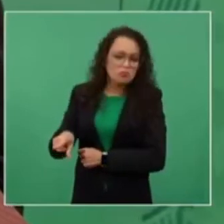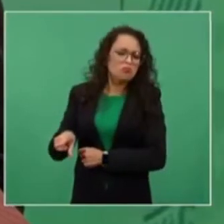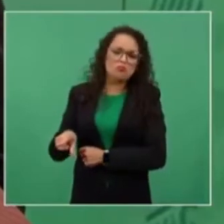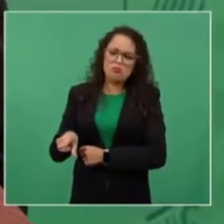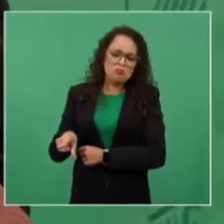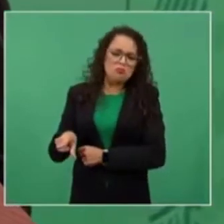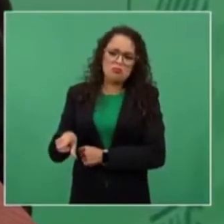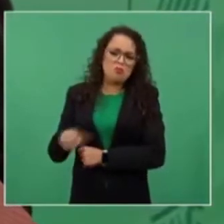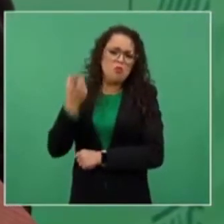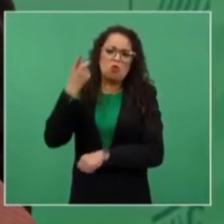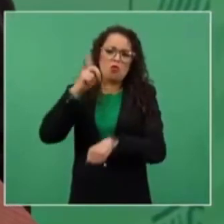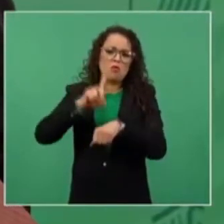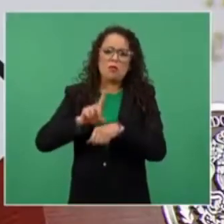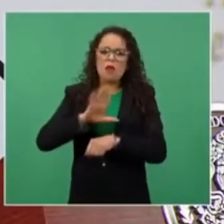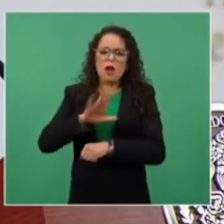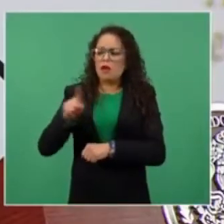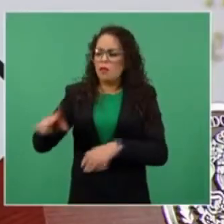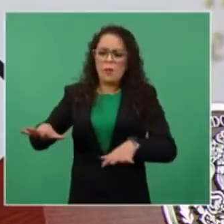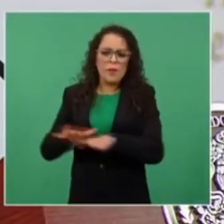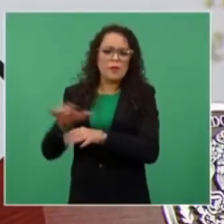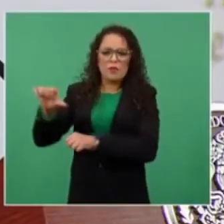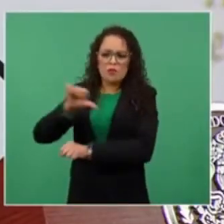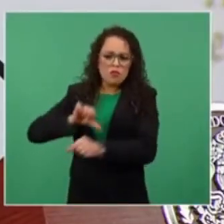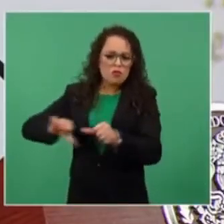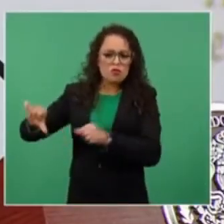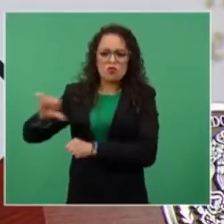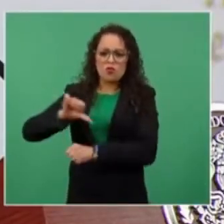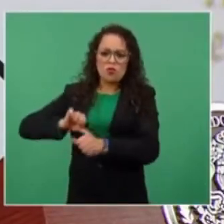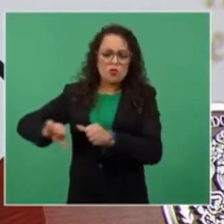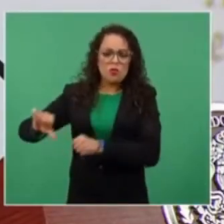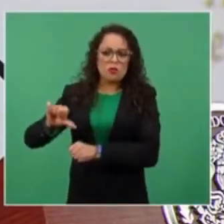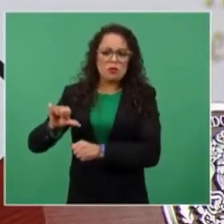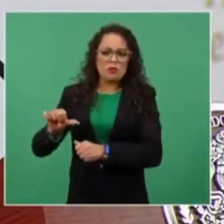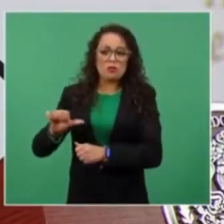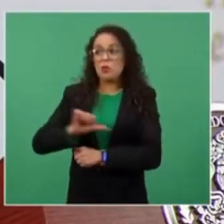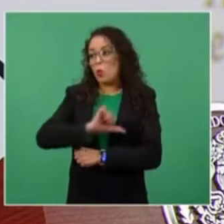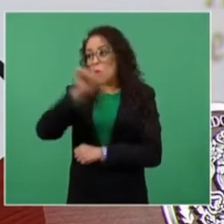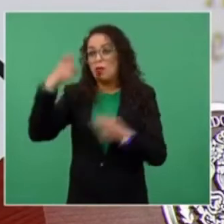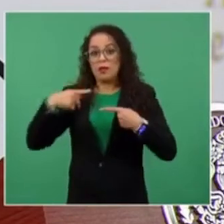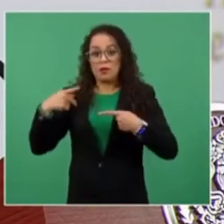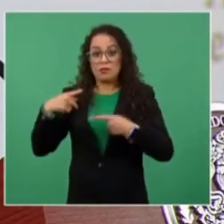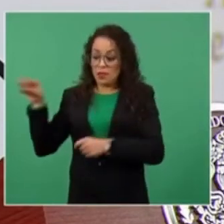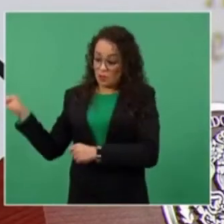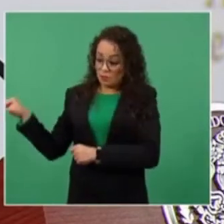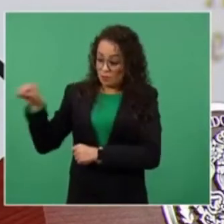algún día y entonces van a haber otros